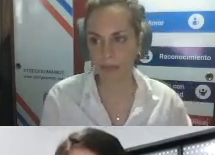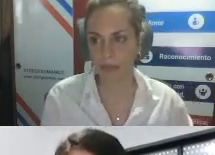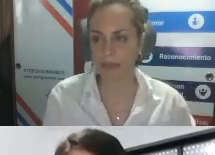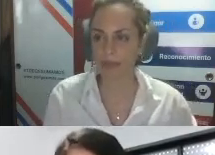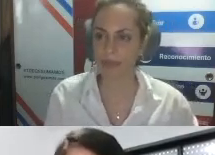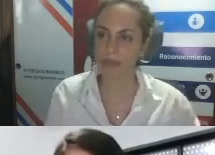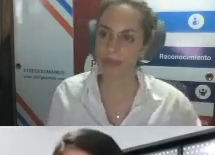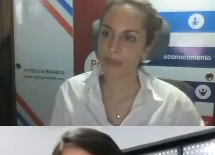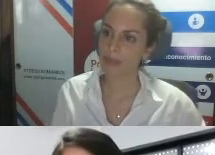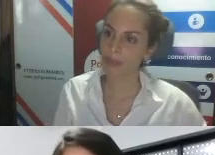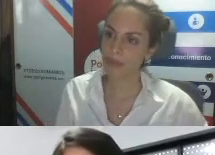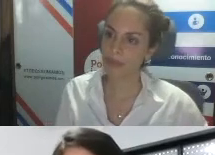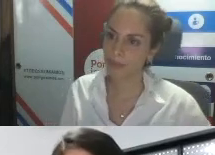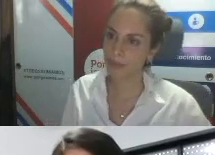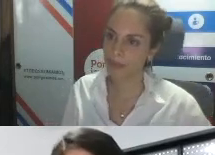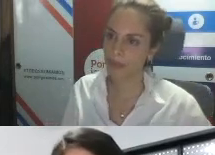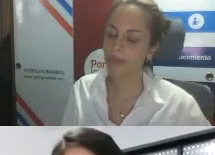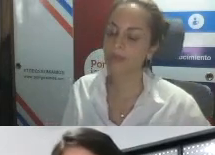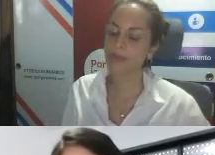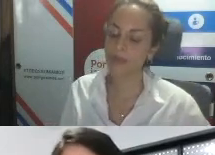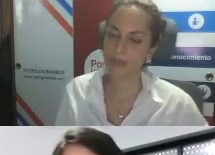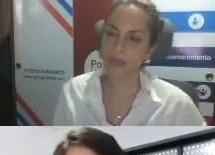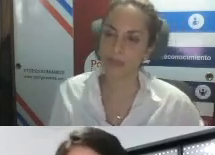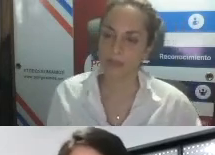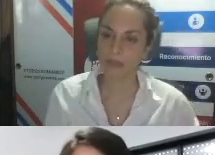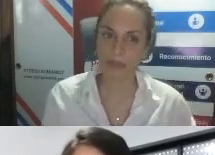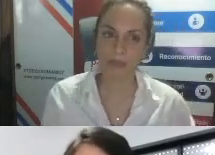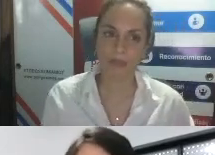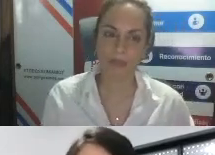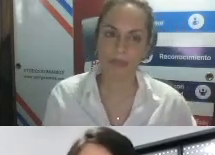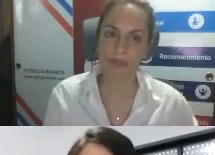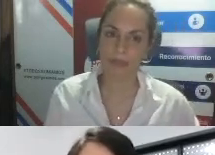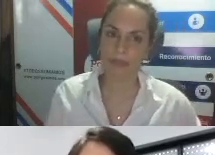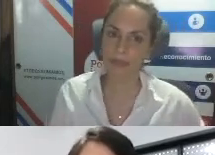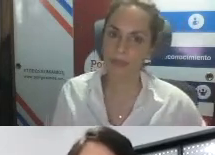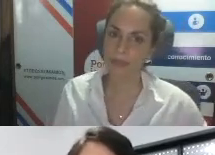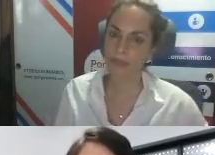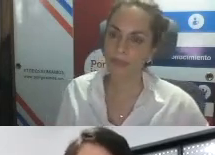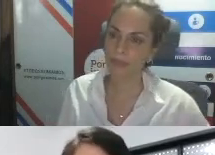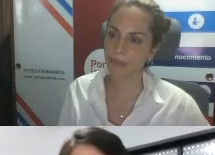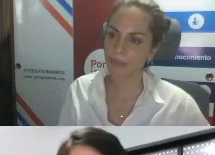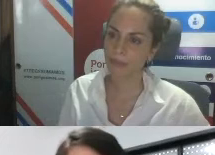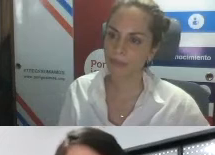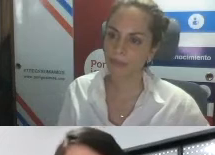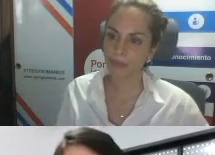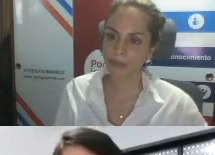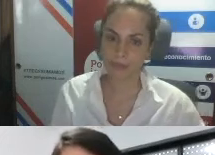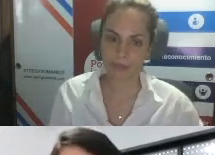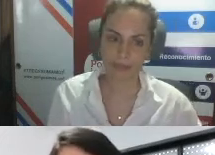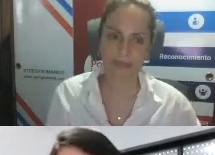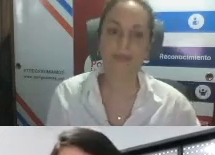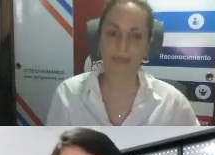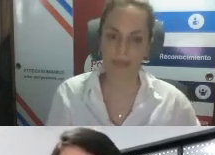el centro es la persona y la participación y también en ese sentido el último punto que aparece allí los agentes